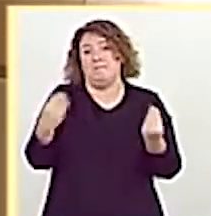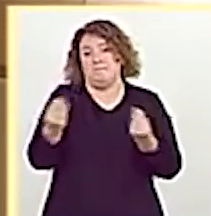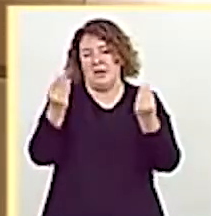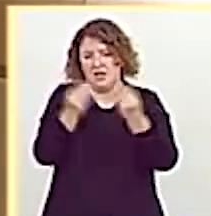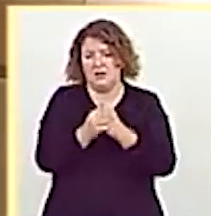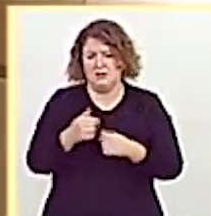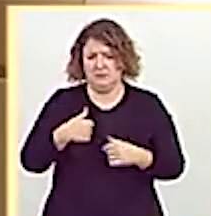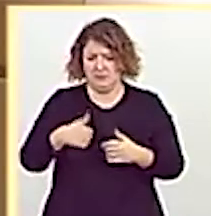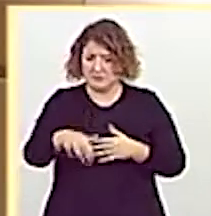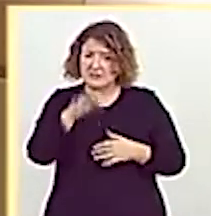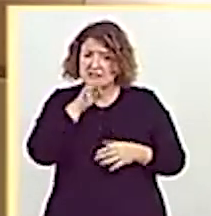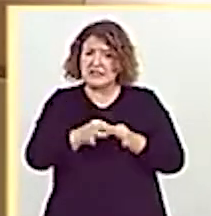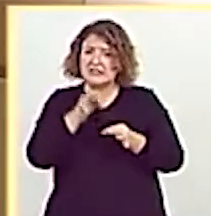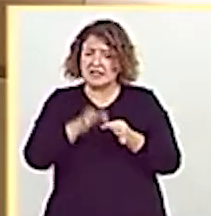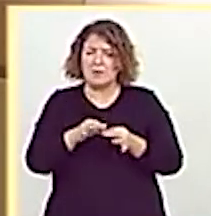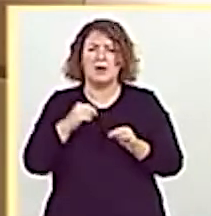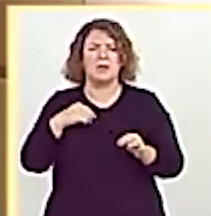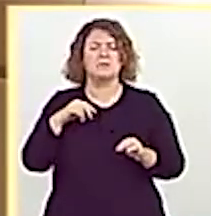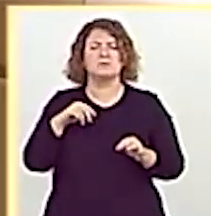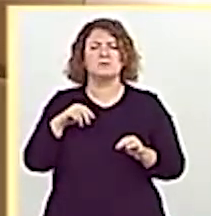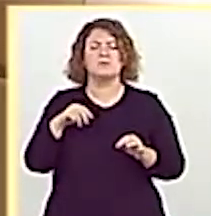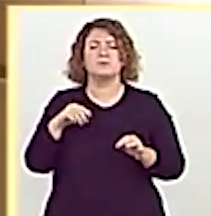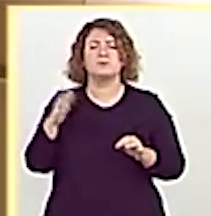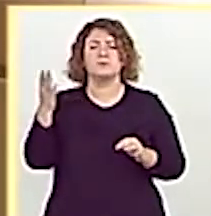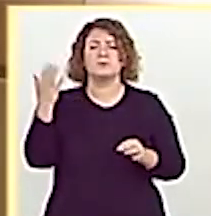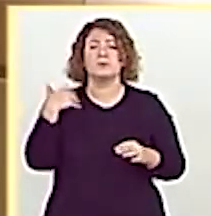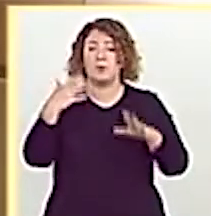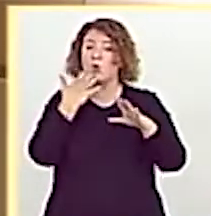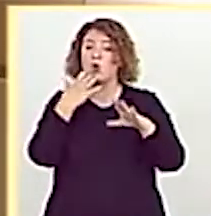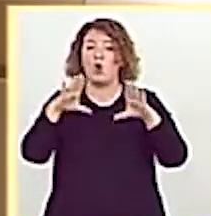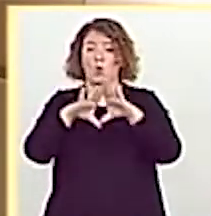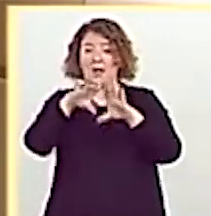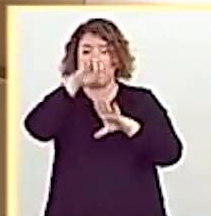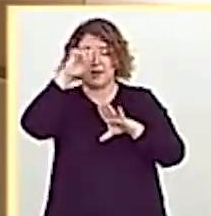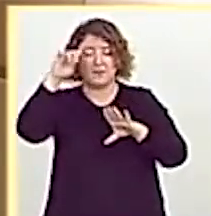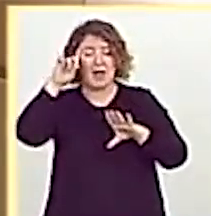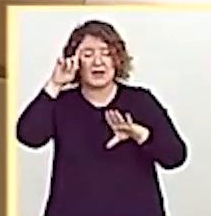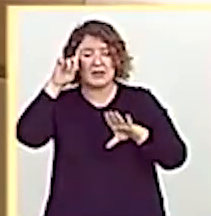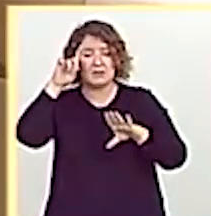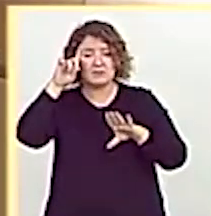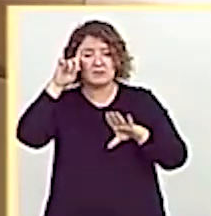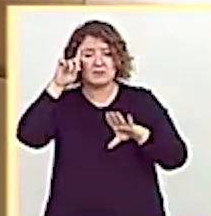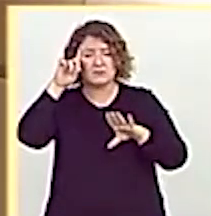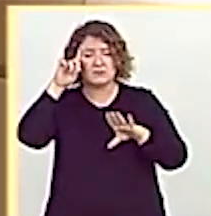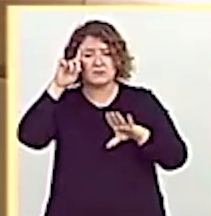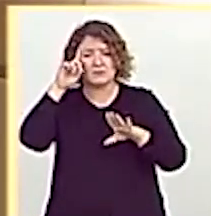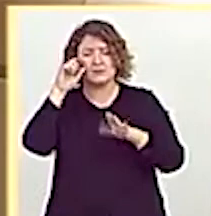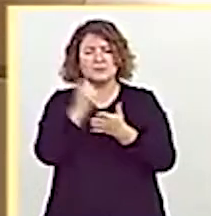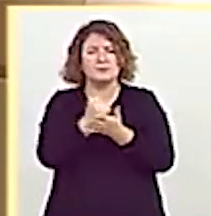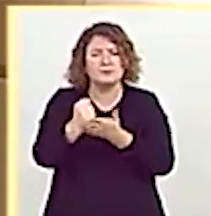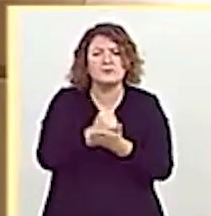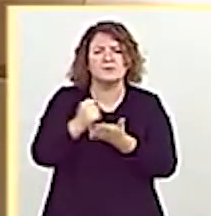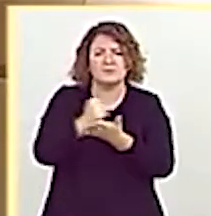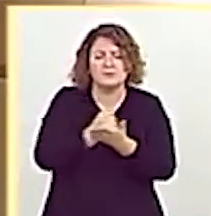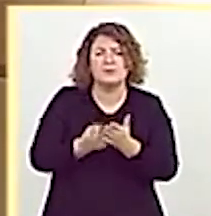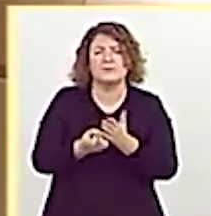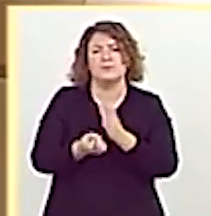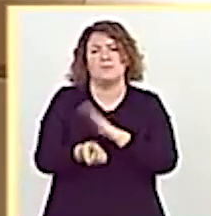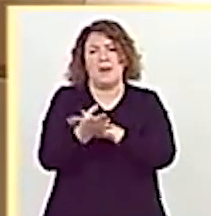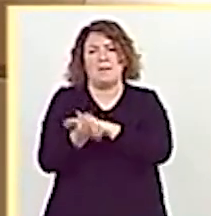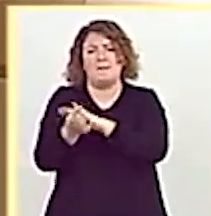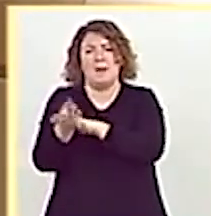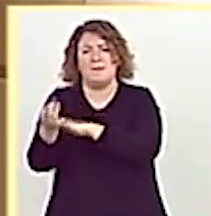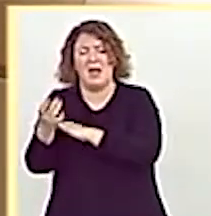viendo en el mes de septiembre. En el mes de septiembre, en la Comunidad de Madrid, se ha incrementado la expedición de tarjetas de identificación